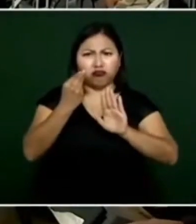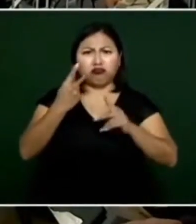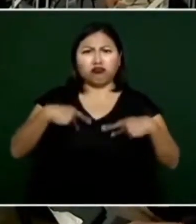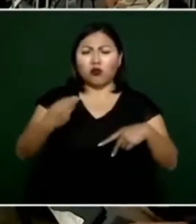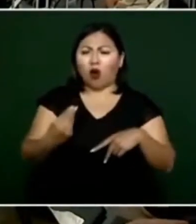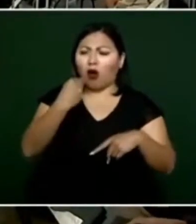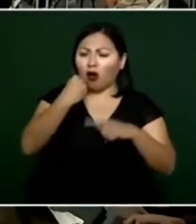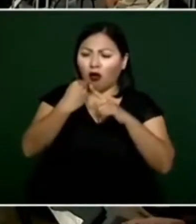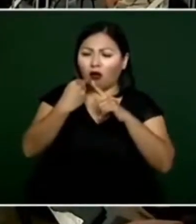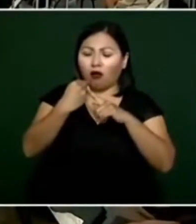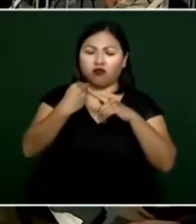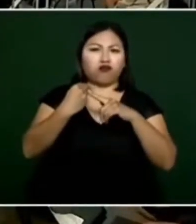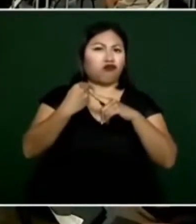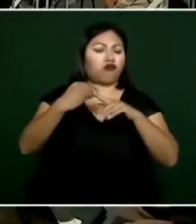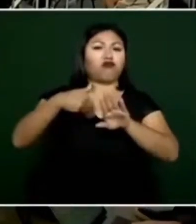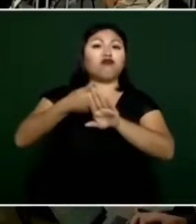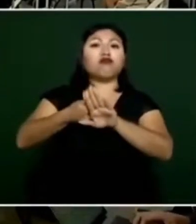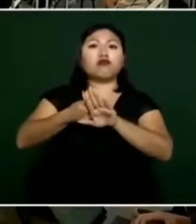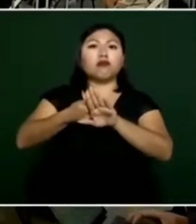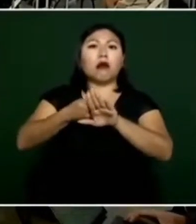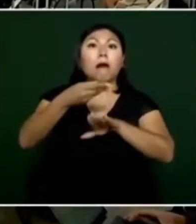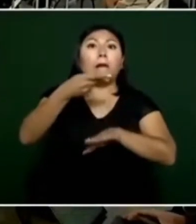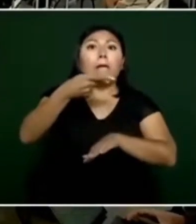pero como es mucha publicidad